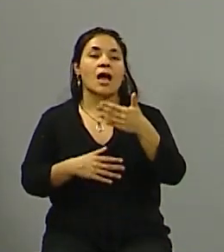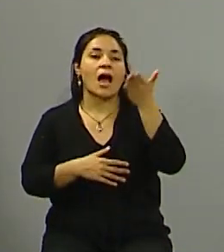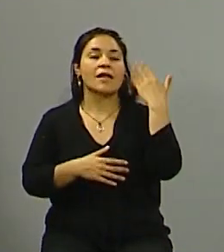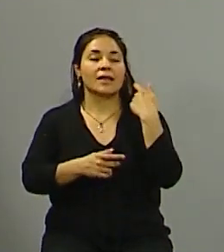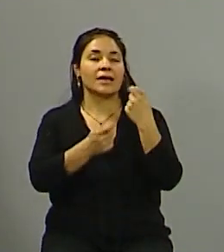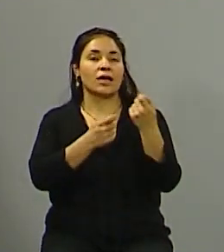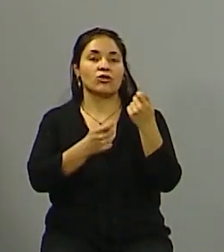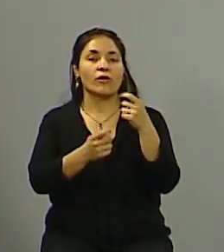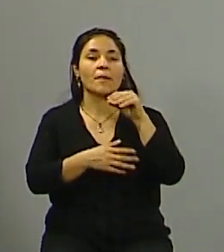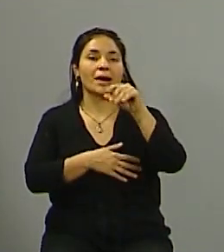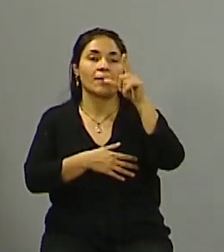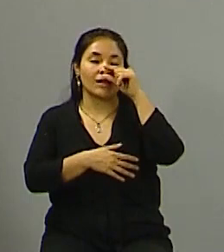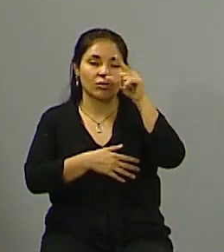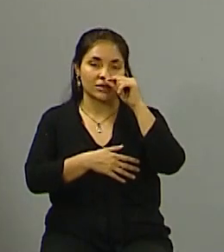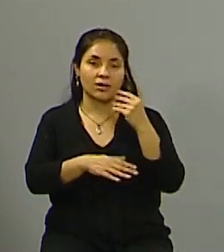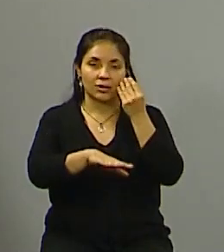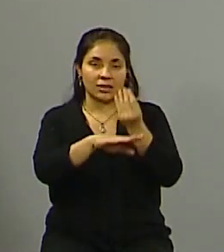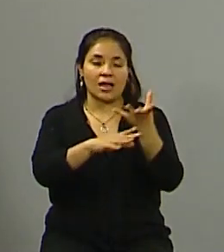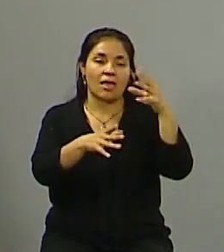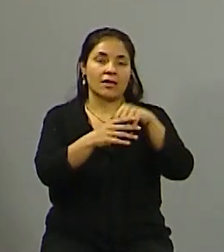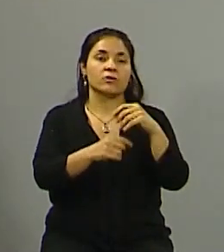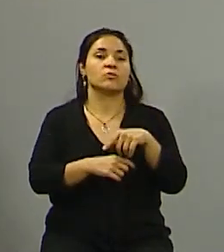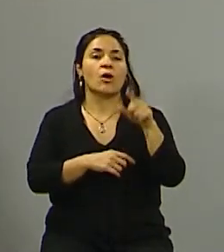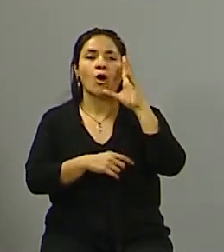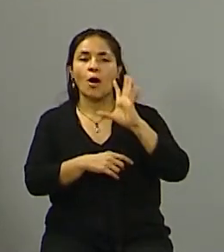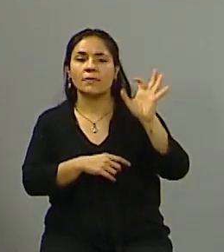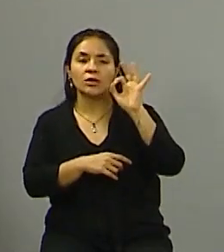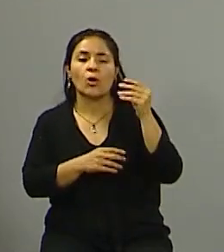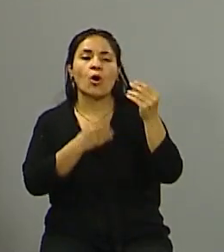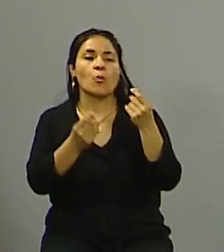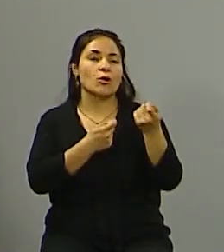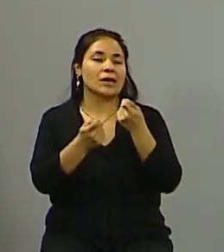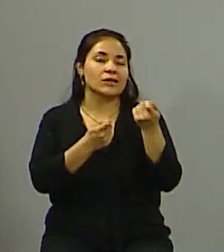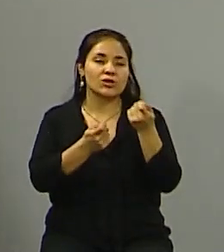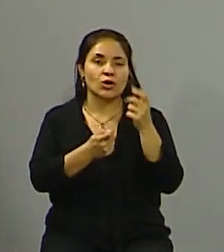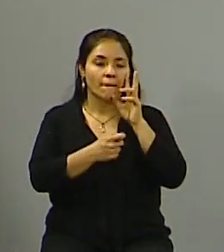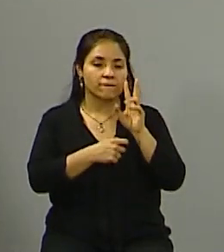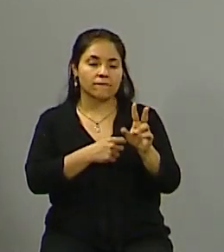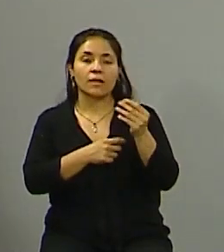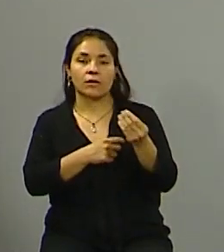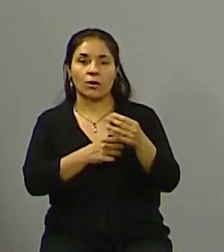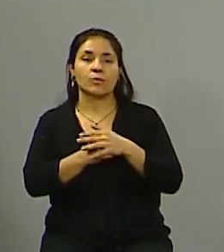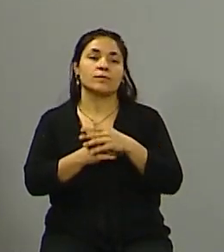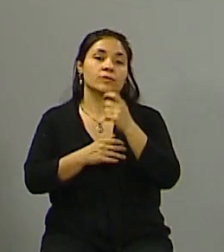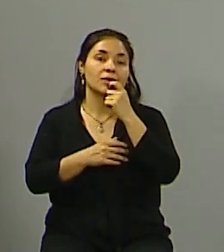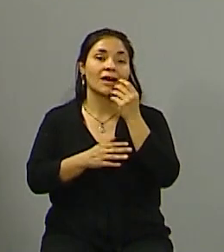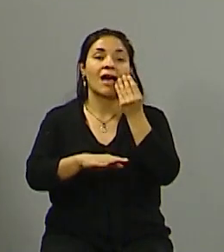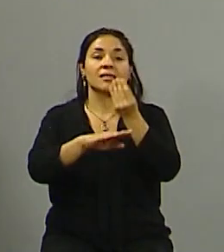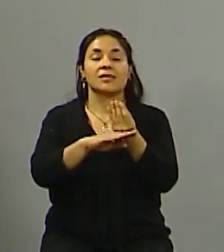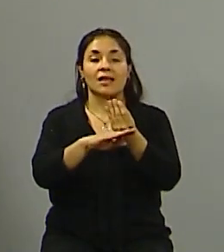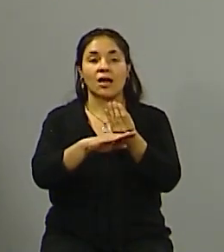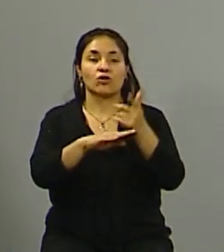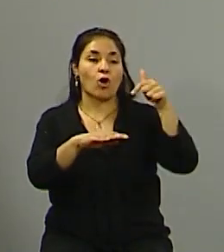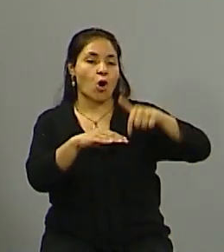las Heras. Desde ahora esa óptica como candidato, ¿cómo lo ves? Porque me imagino que cada candidato hace una radiografía y un diagnóstico